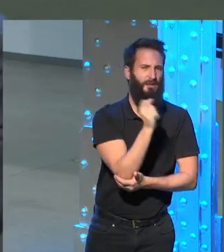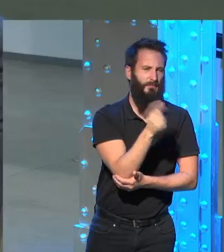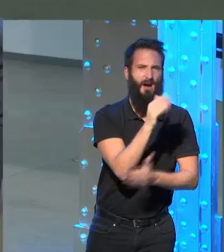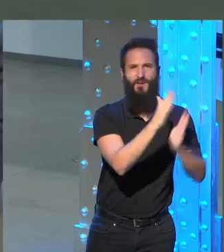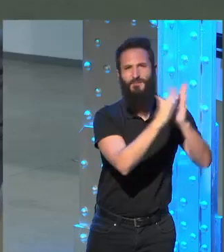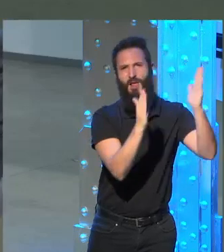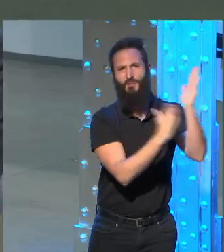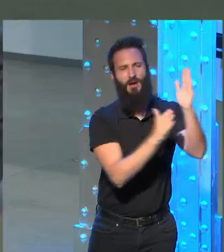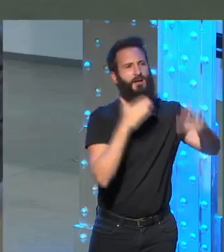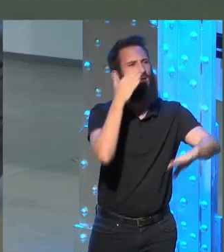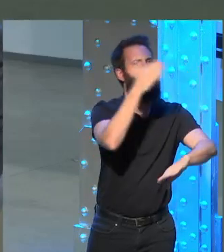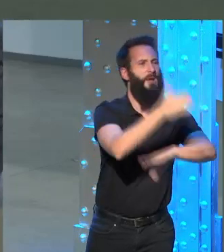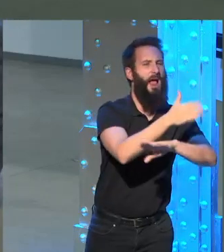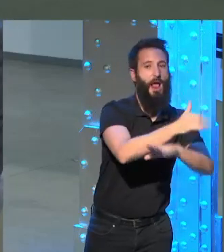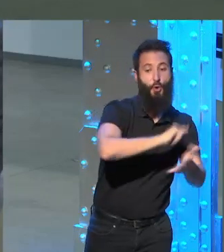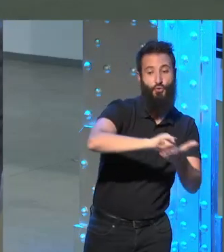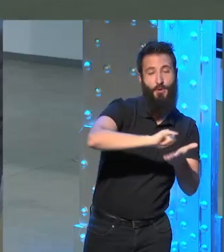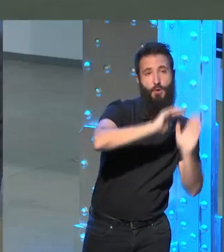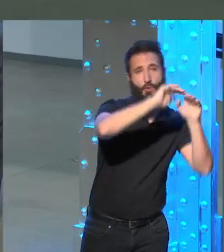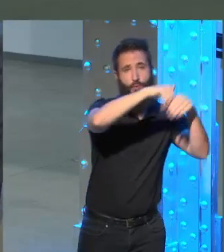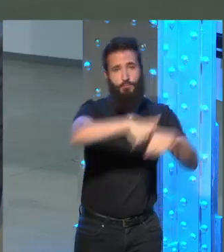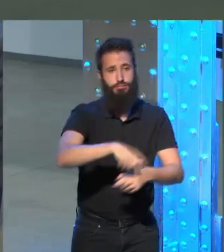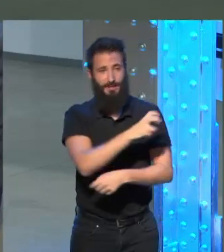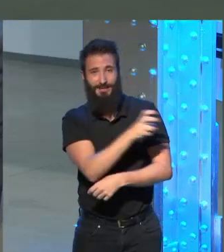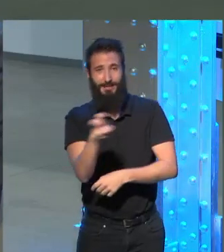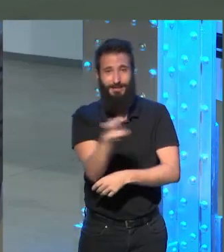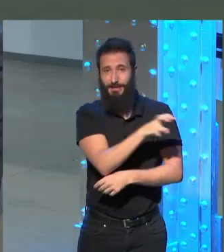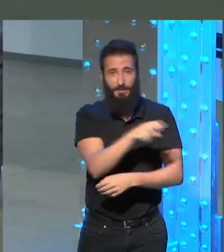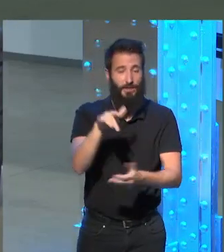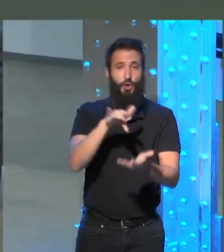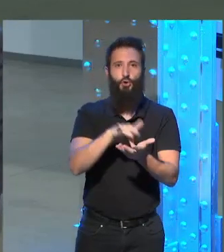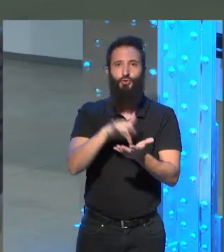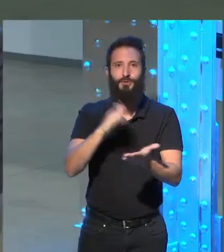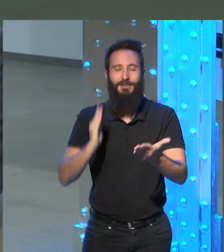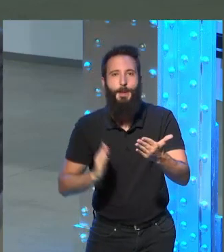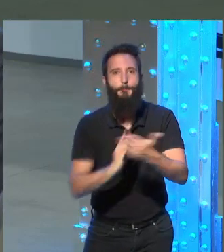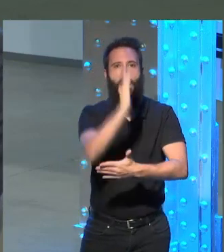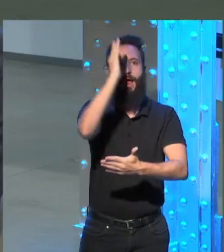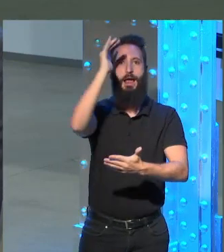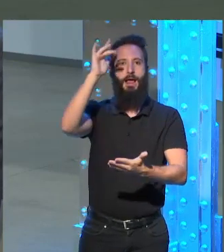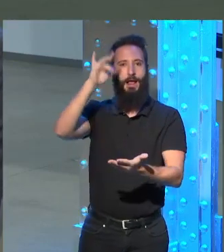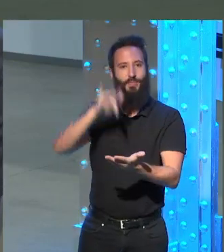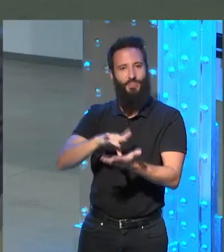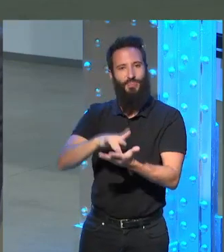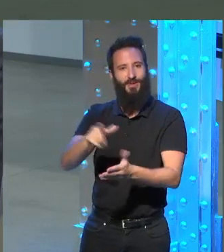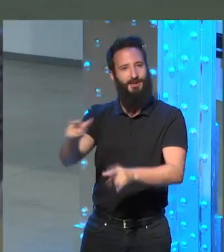biblioteca regresadas a Nueva York y en medio de eso recibes la llamada del premio Nobel de la